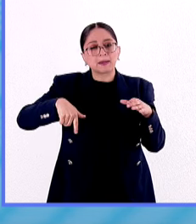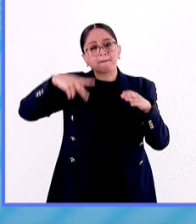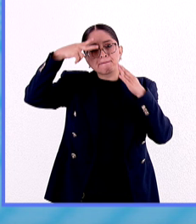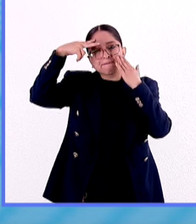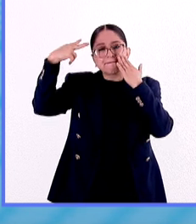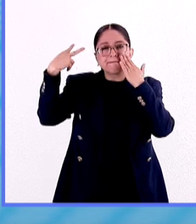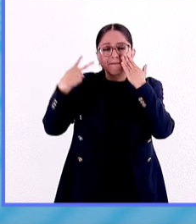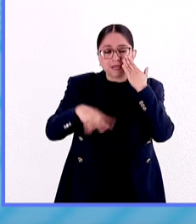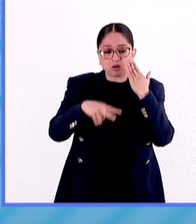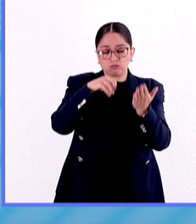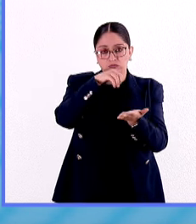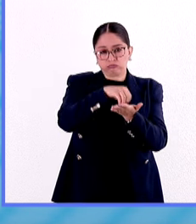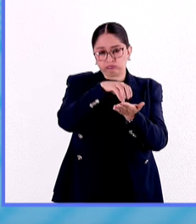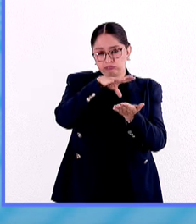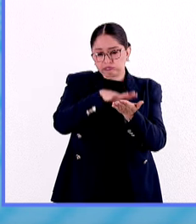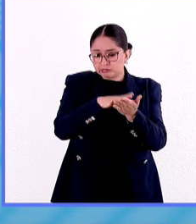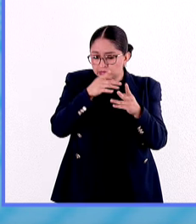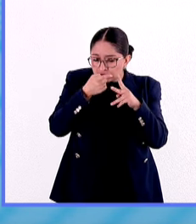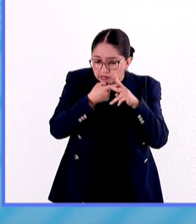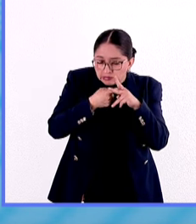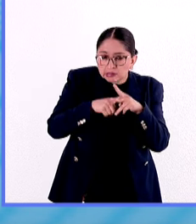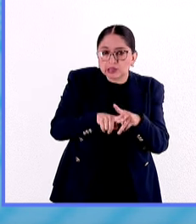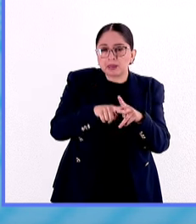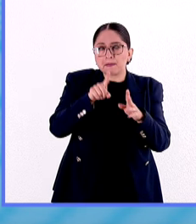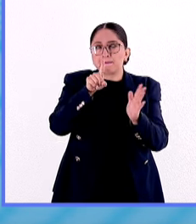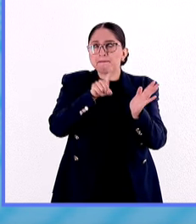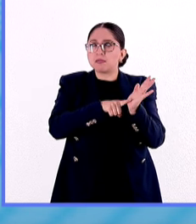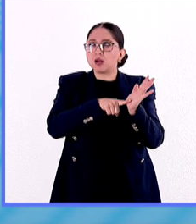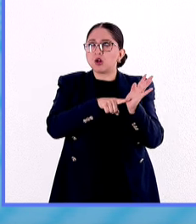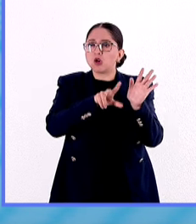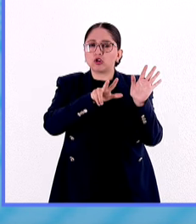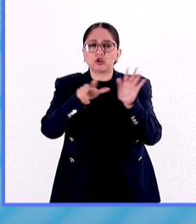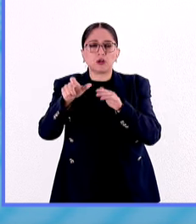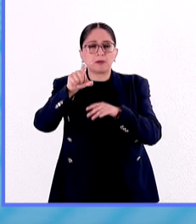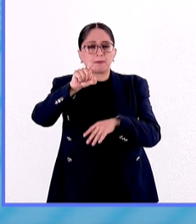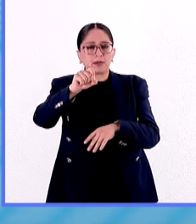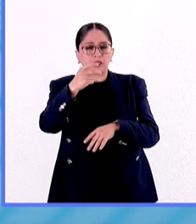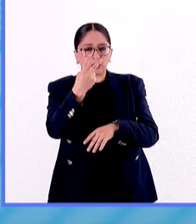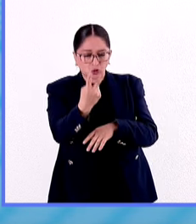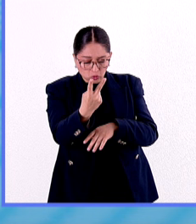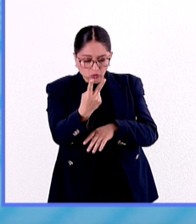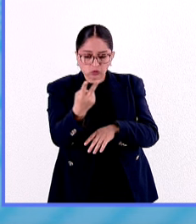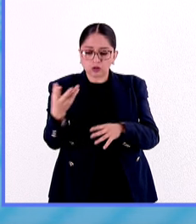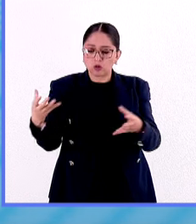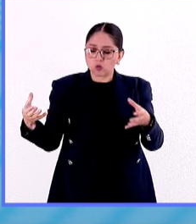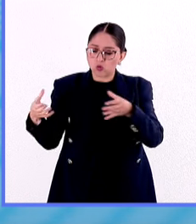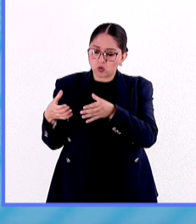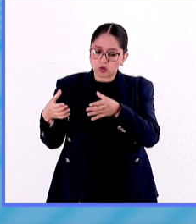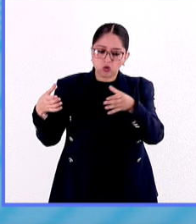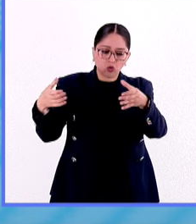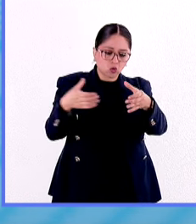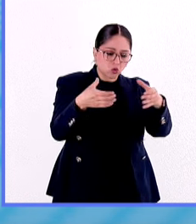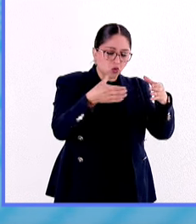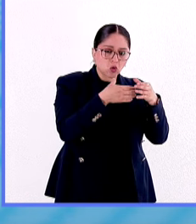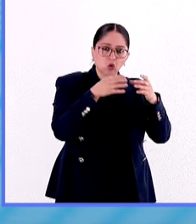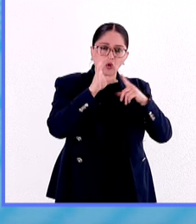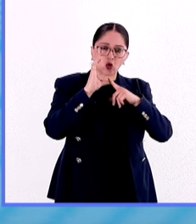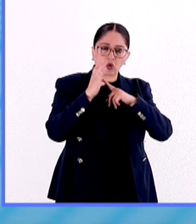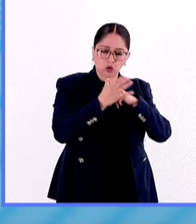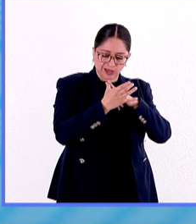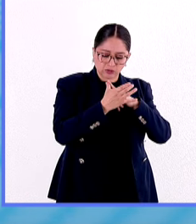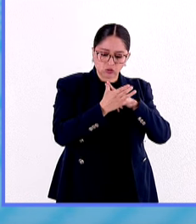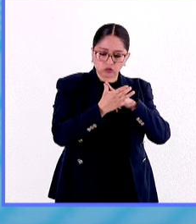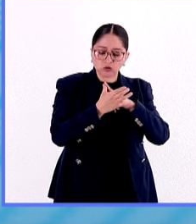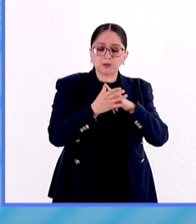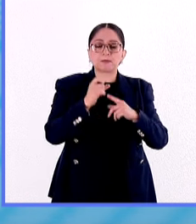poder legislativo a partir de 1822 a través de la integración de congresos constituyentes y el